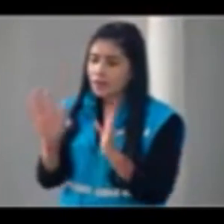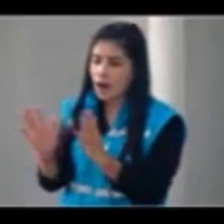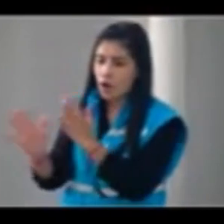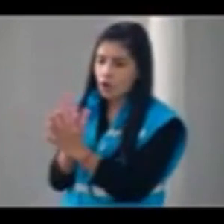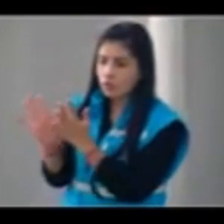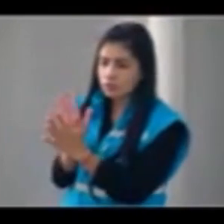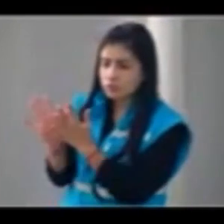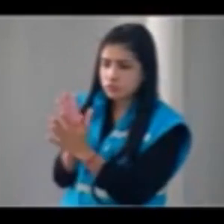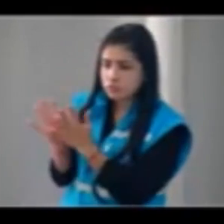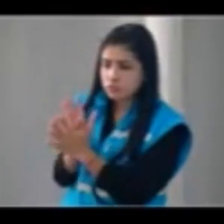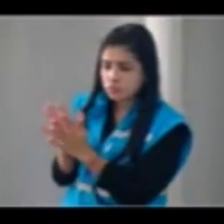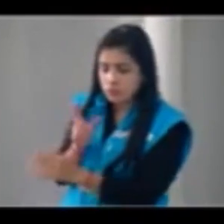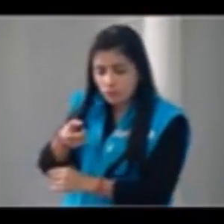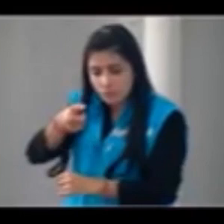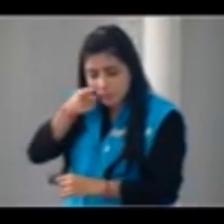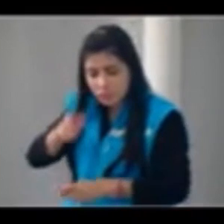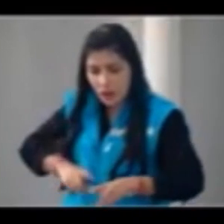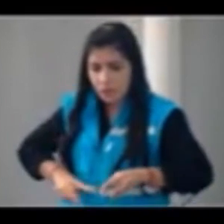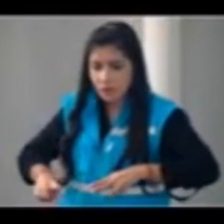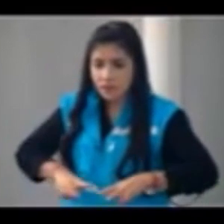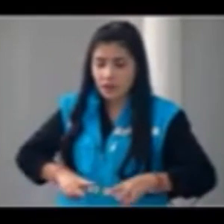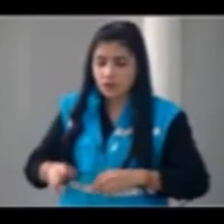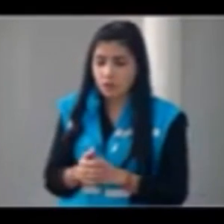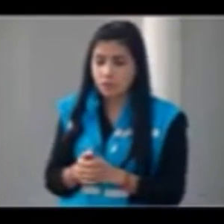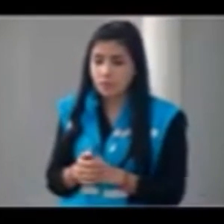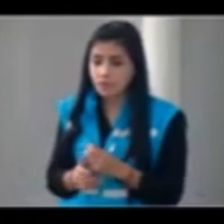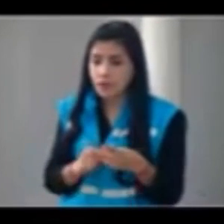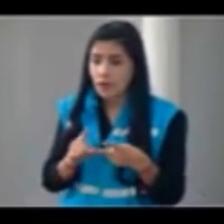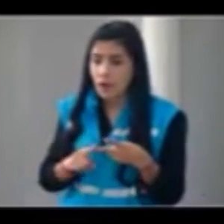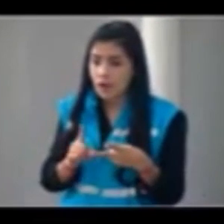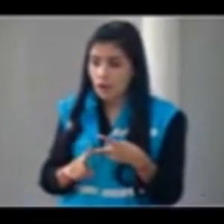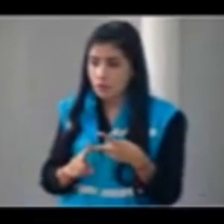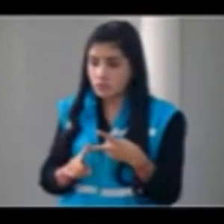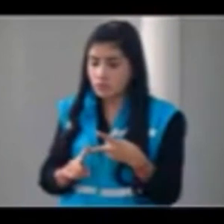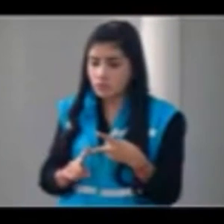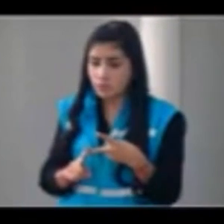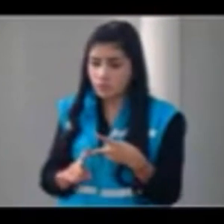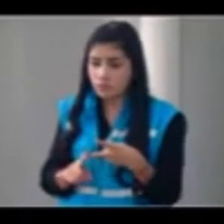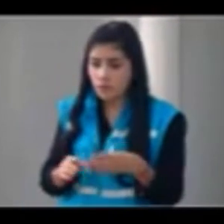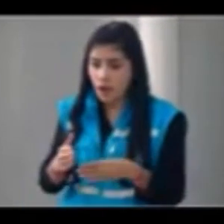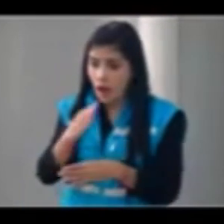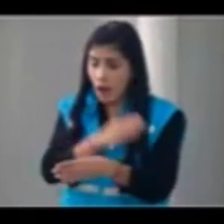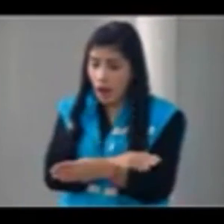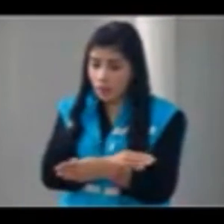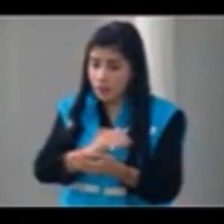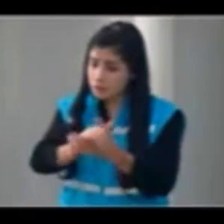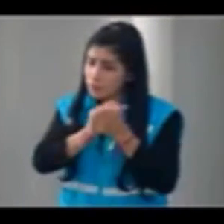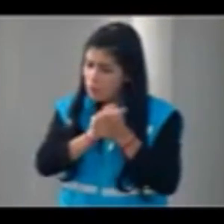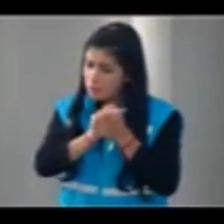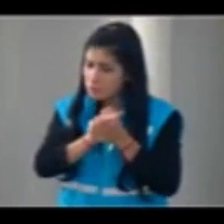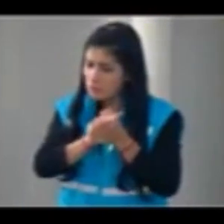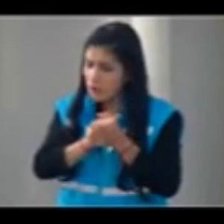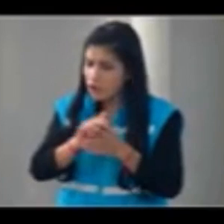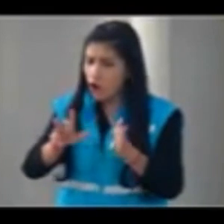esta vigilancia administrativa. ¿Tuvo algo que ver la vieja amistad entre la gerente y Manuel Molina, que es el actual gerente del hotel? Esas son